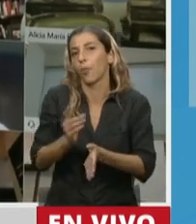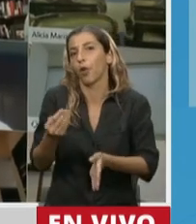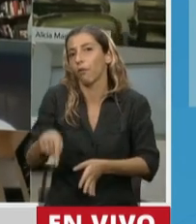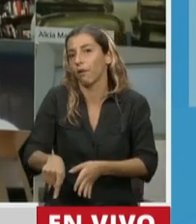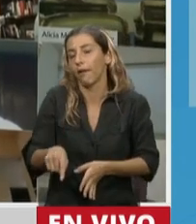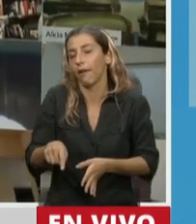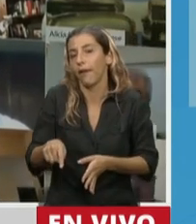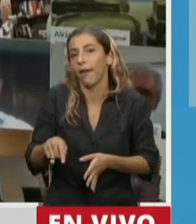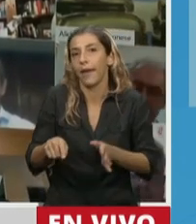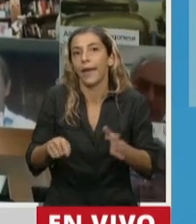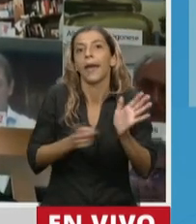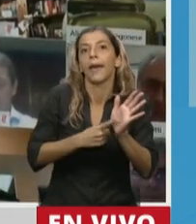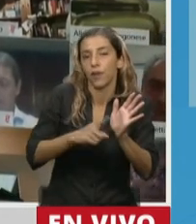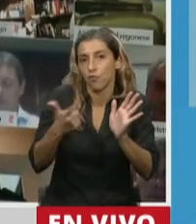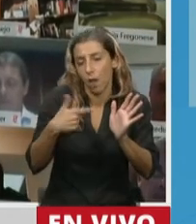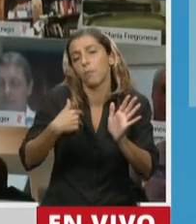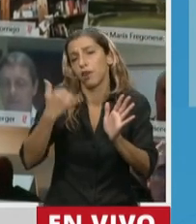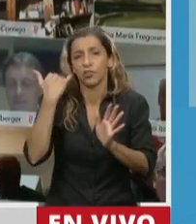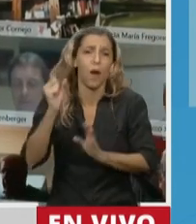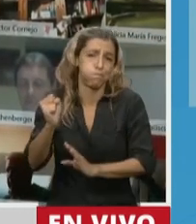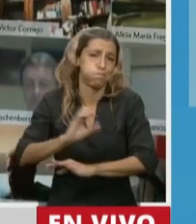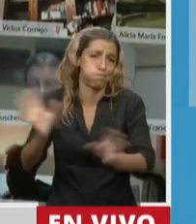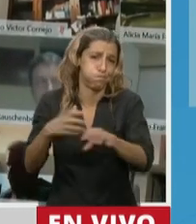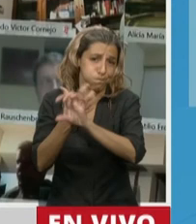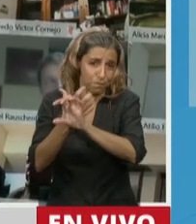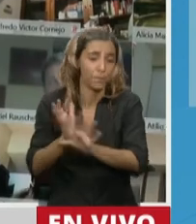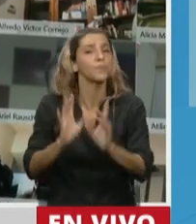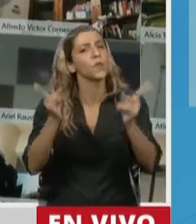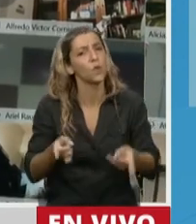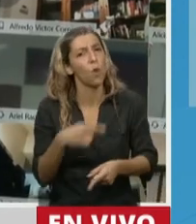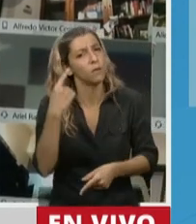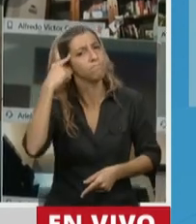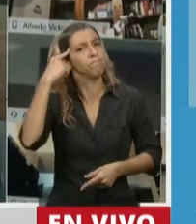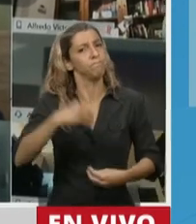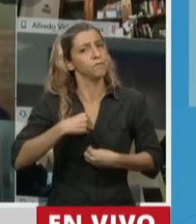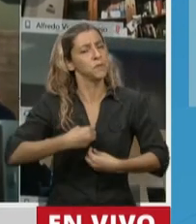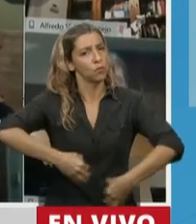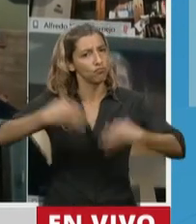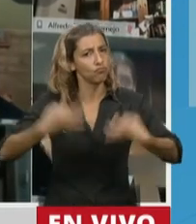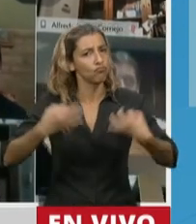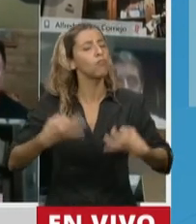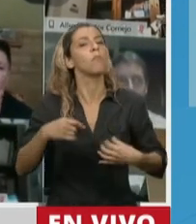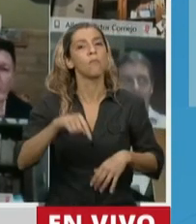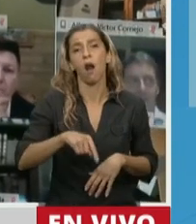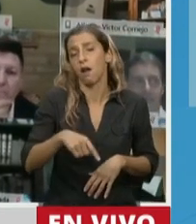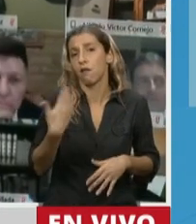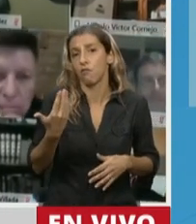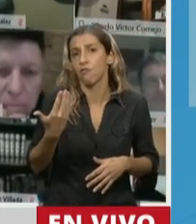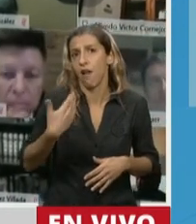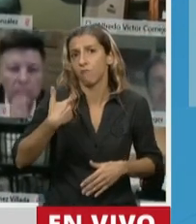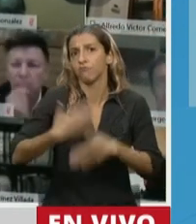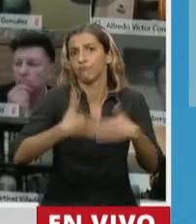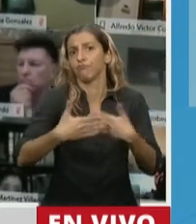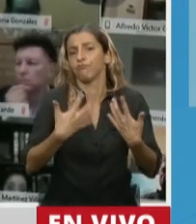hechos ya están funcionando. Sin lugar a dudas, hoy estamos dando un gran paso en cuanto a la regulación normativa de la atención sanitaria,